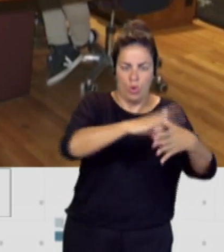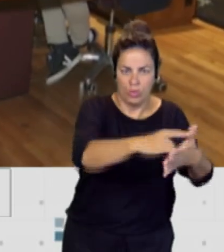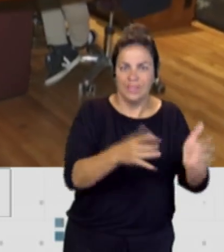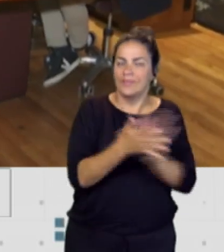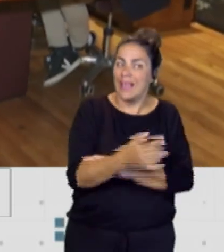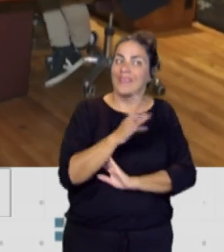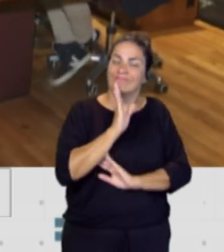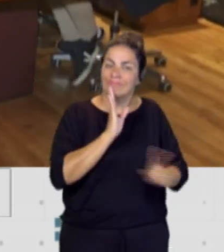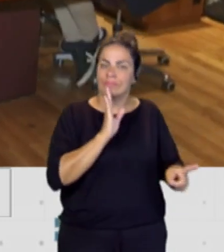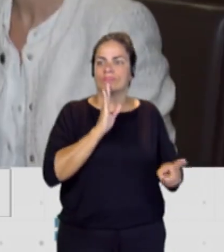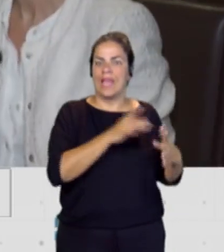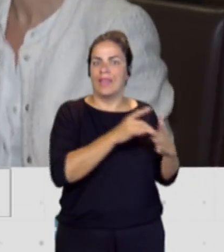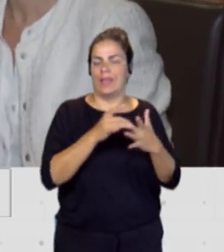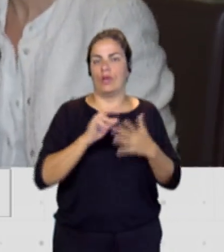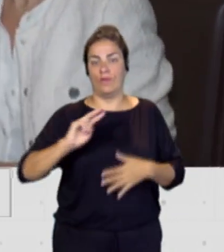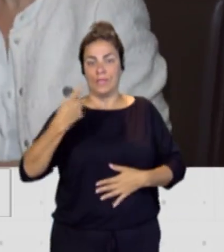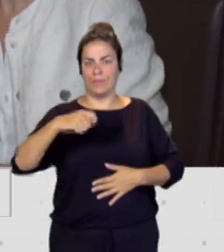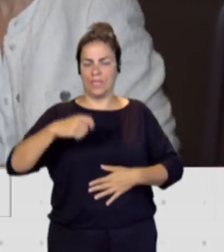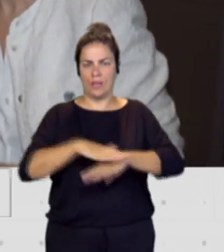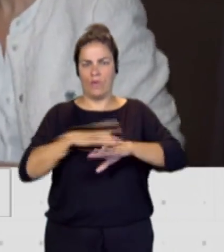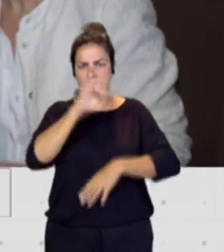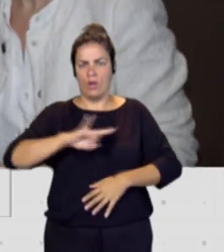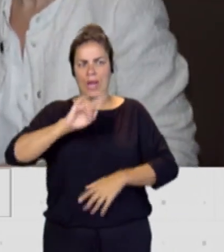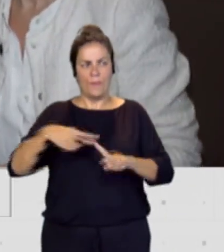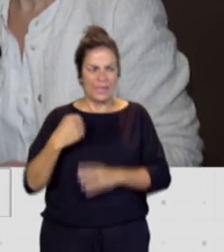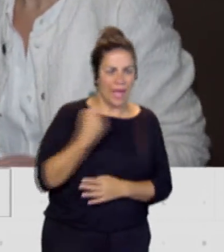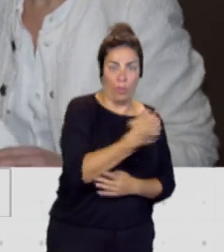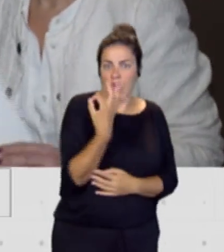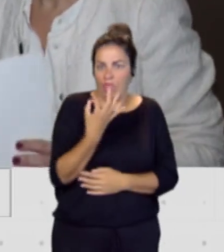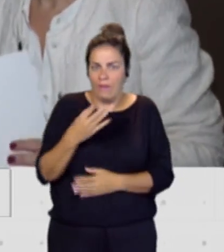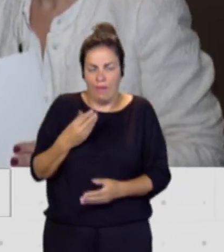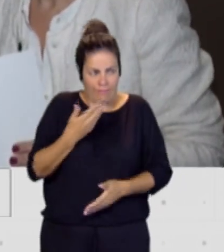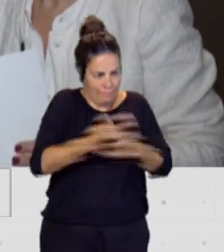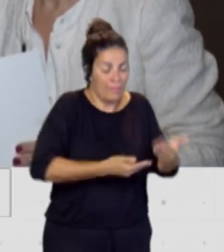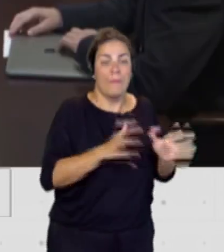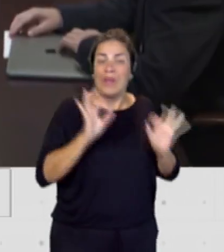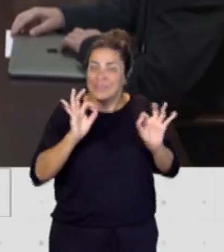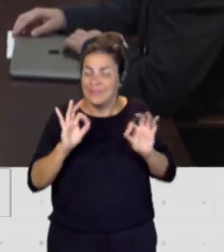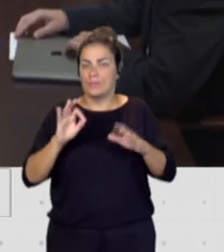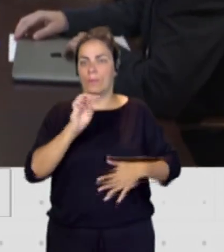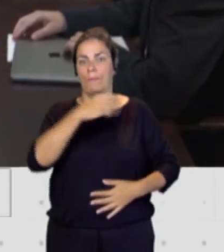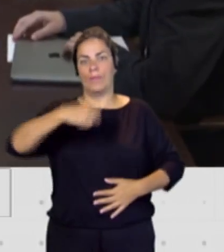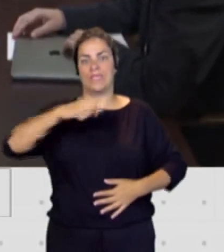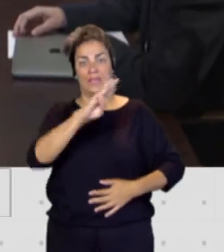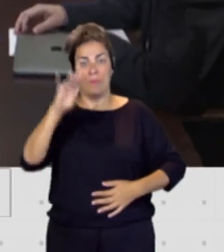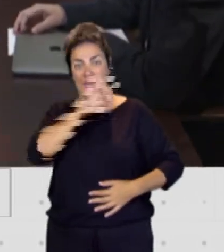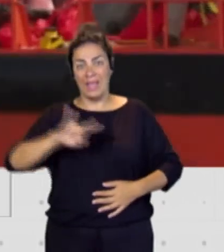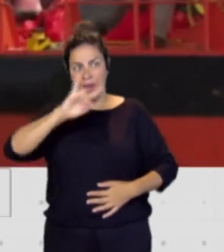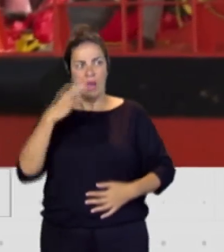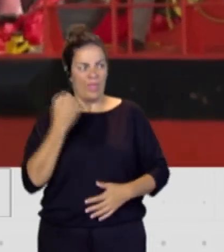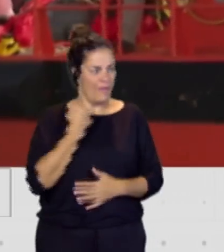que ejercer desde la vicepresidencia del gobierno de Canarias pero sobre todo desde la presidencia del Partido Popular de Canarias debe ser